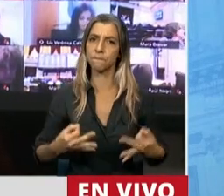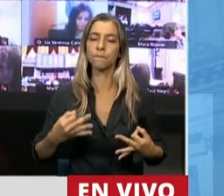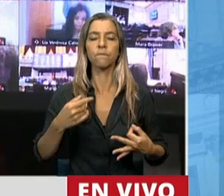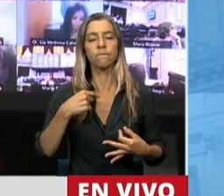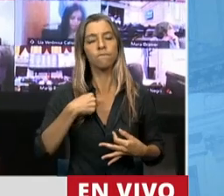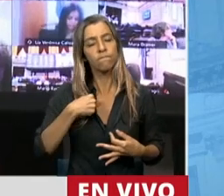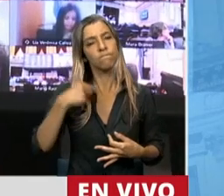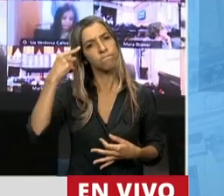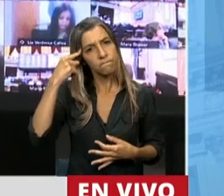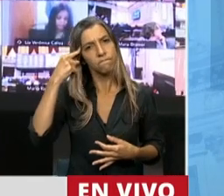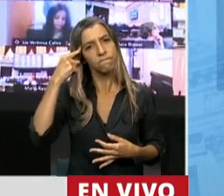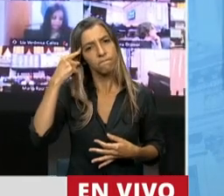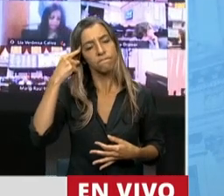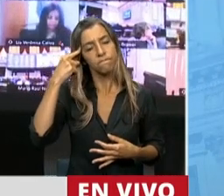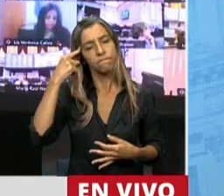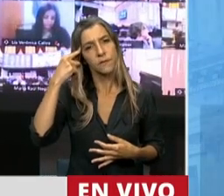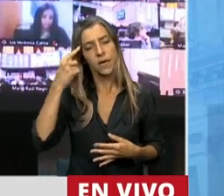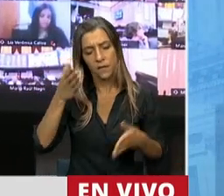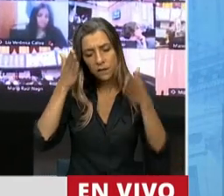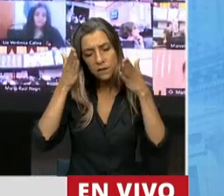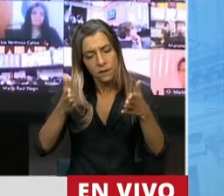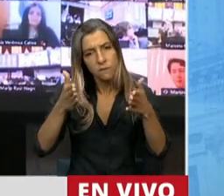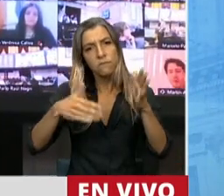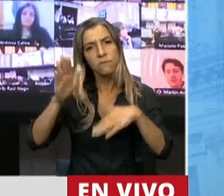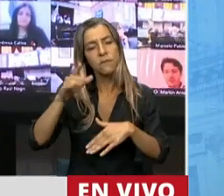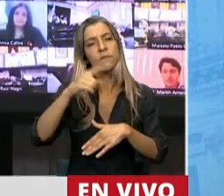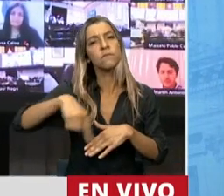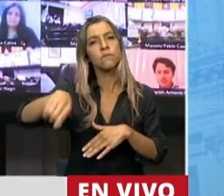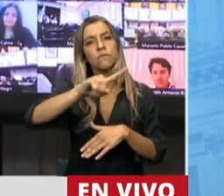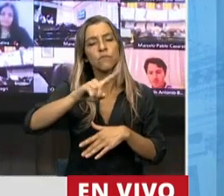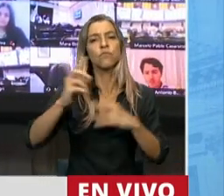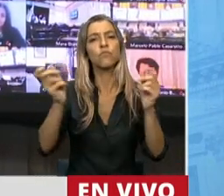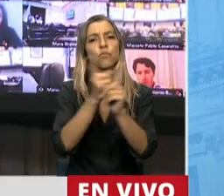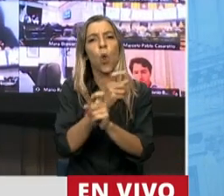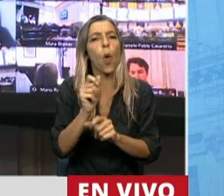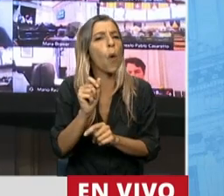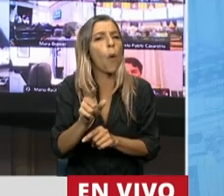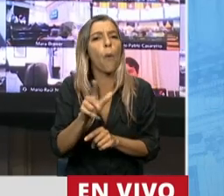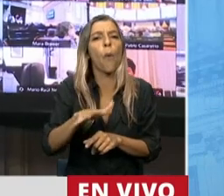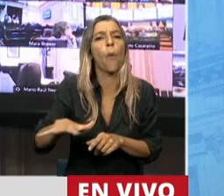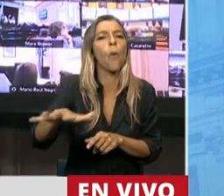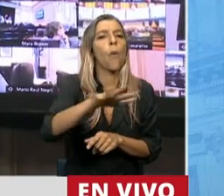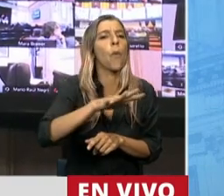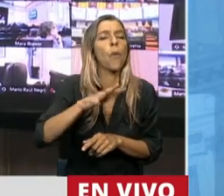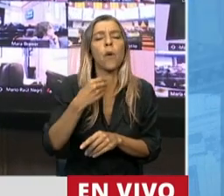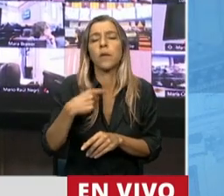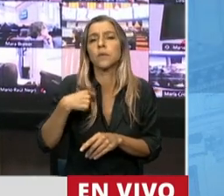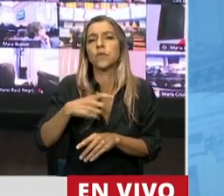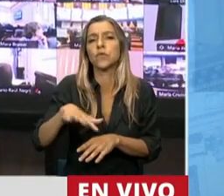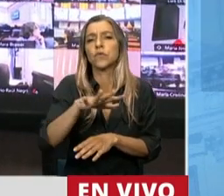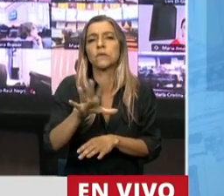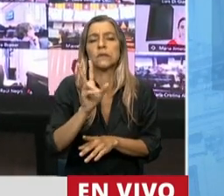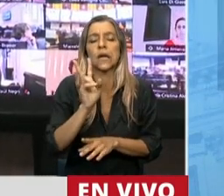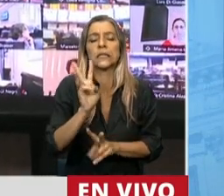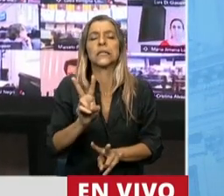vocación muy profunda pensando en la problemática que hoy creo más dolorosa de nuestro sistema educativo y